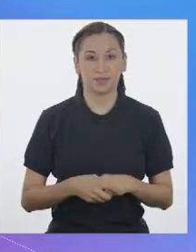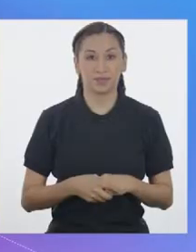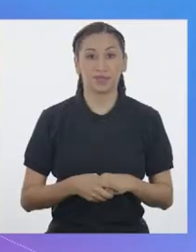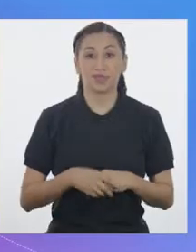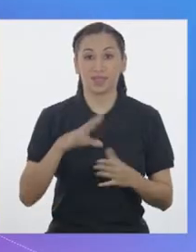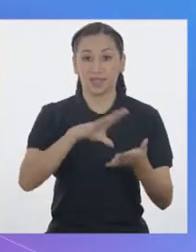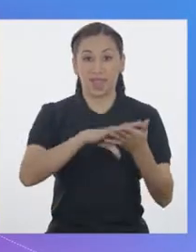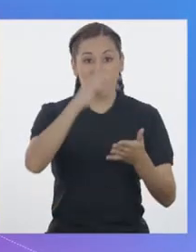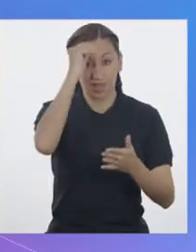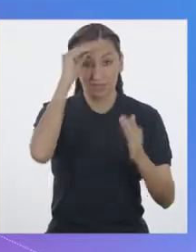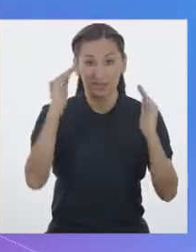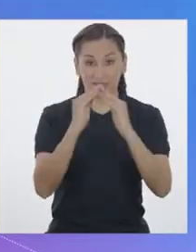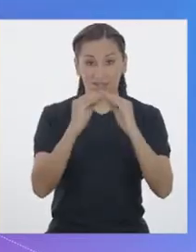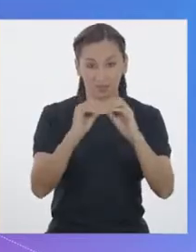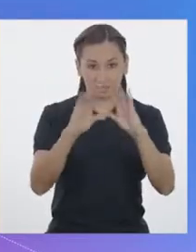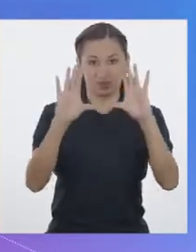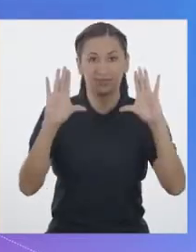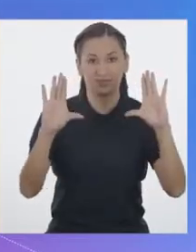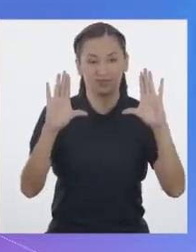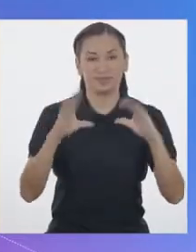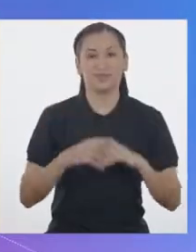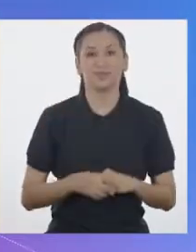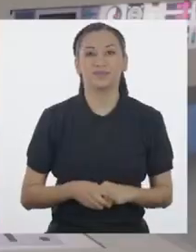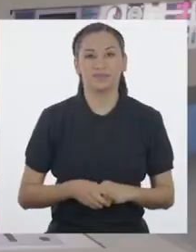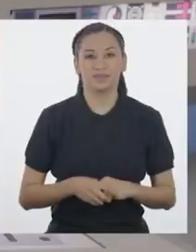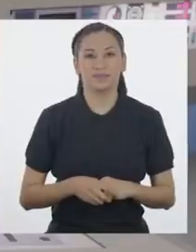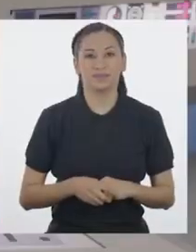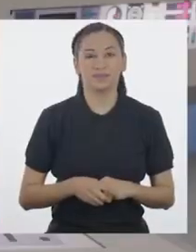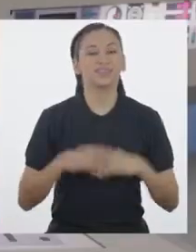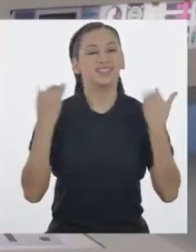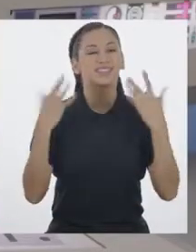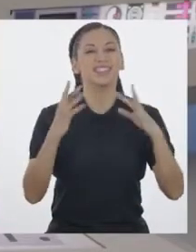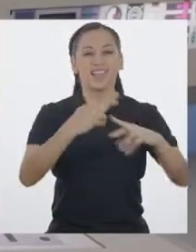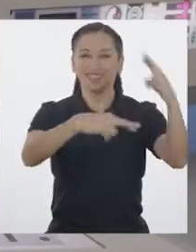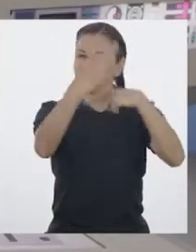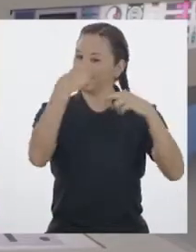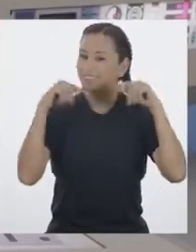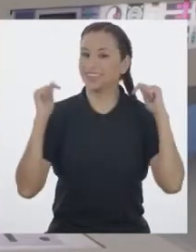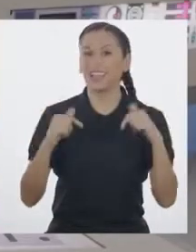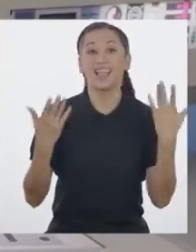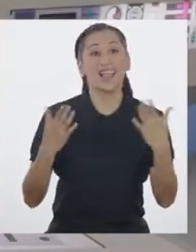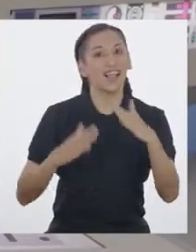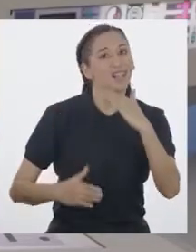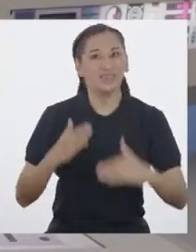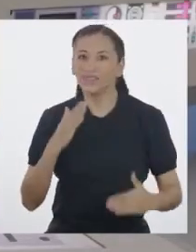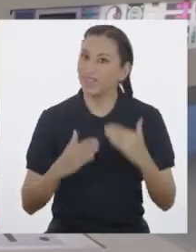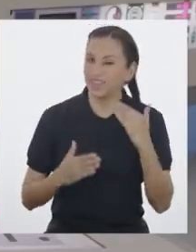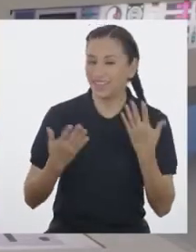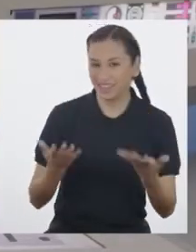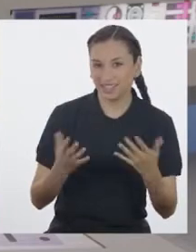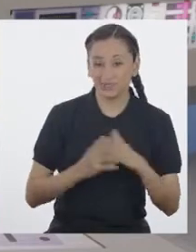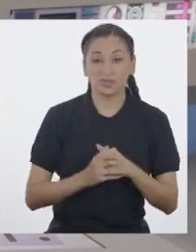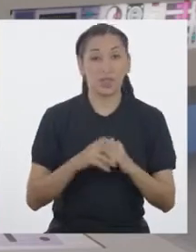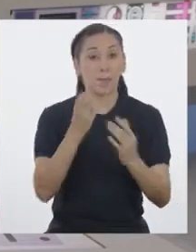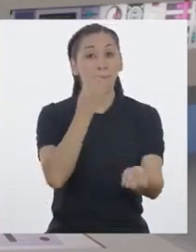Red de Aprendo en Casa activada ¡Ya estamos conectados, Maca!